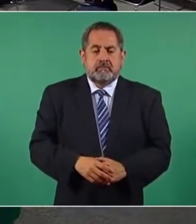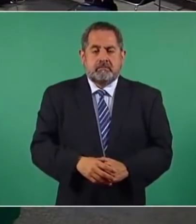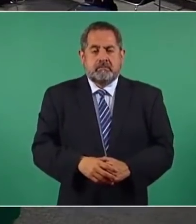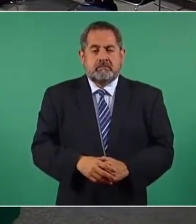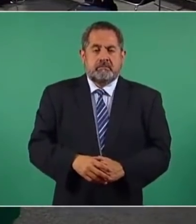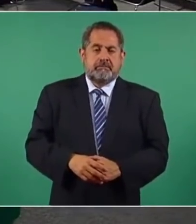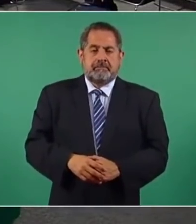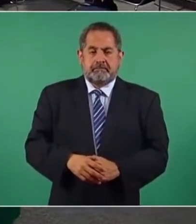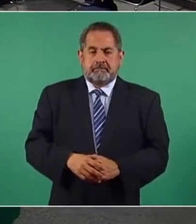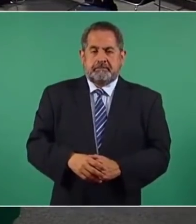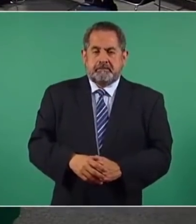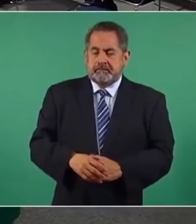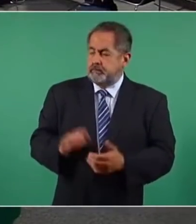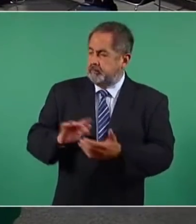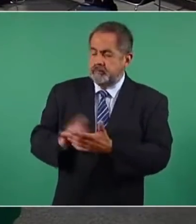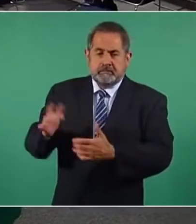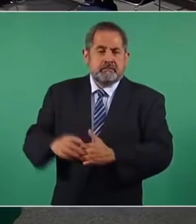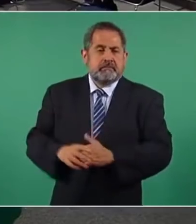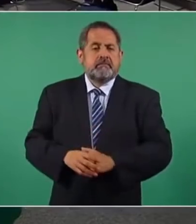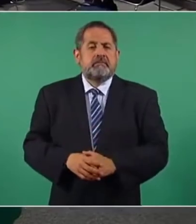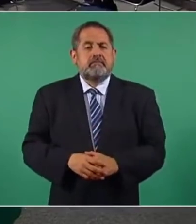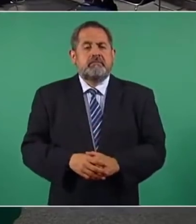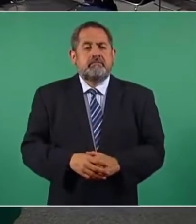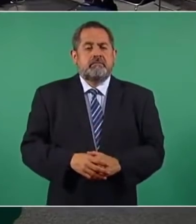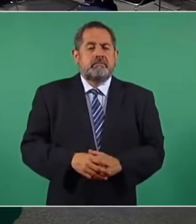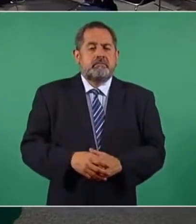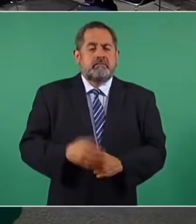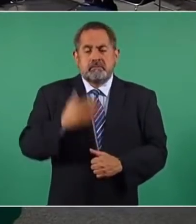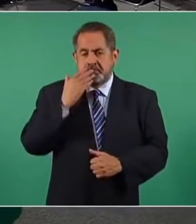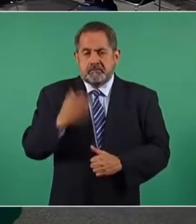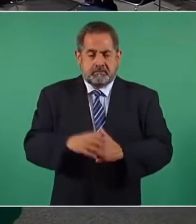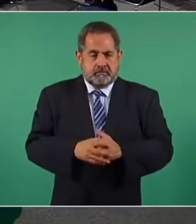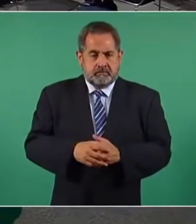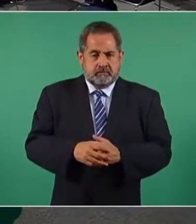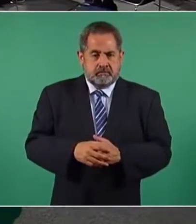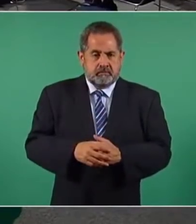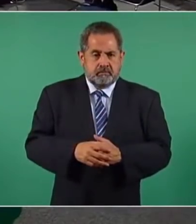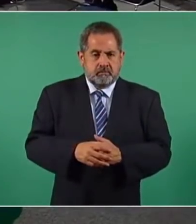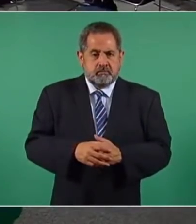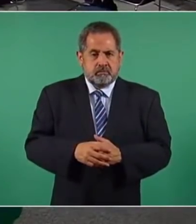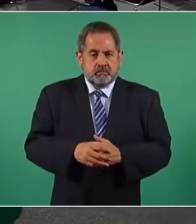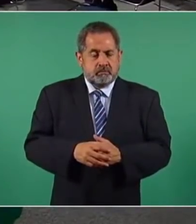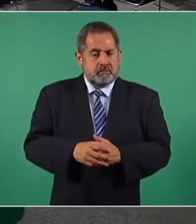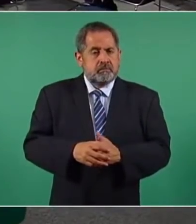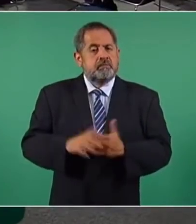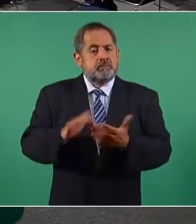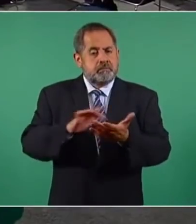Gracias, señor presidente. Bien, pues mira, agradezco mucho estas